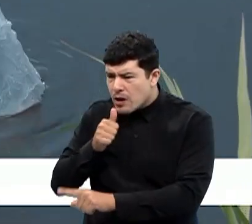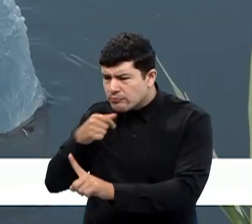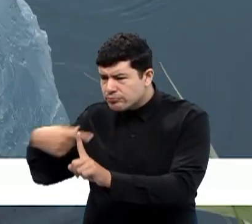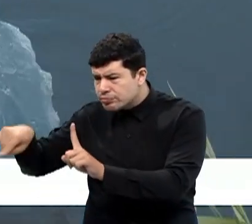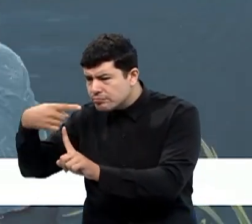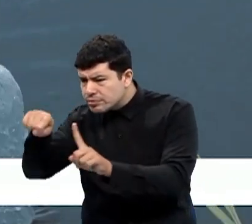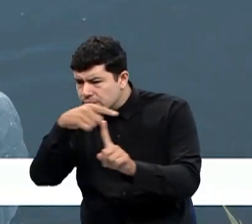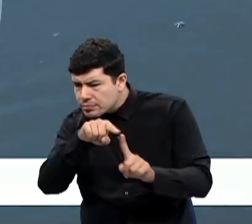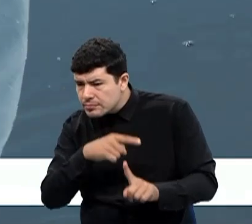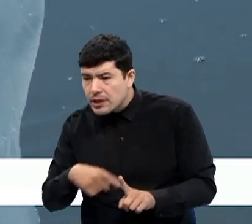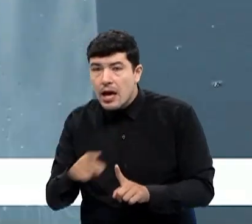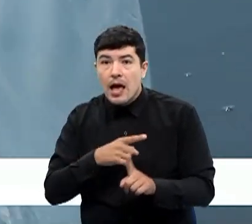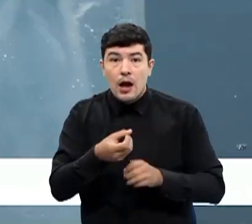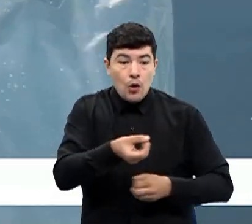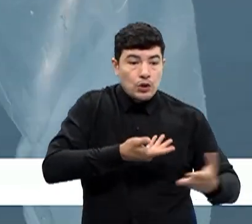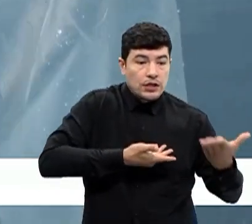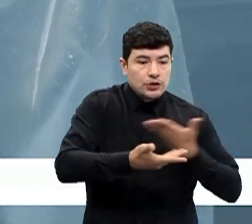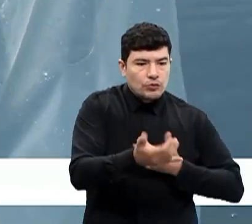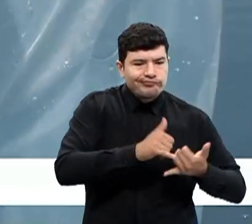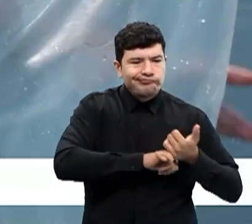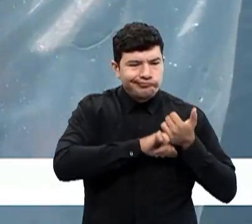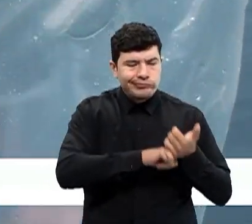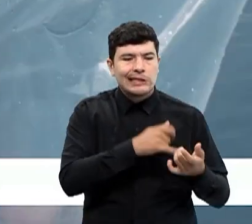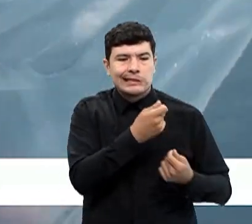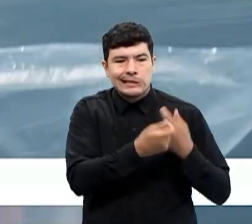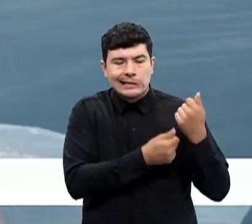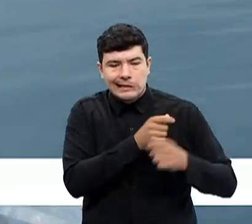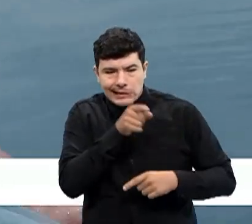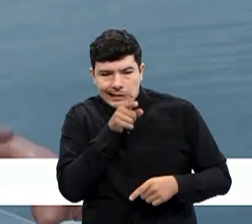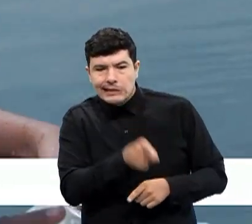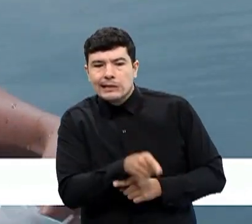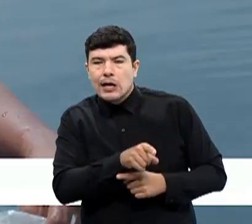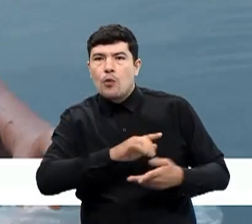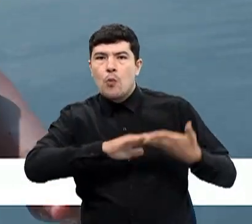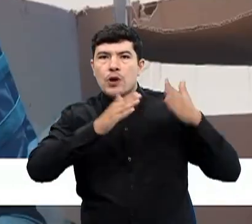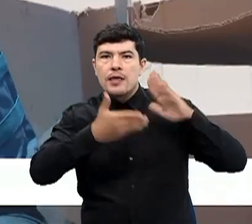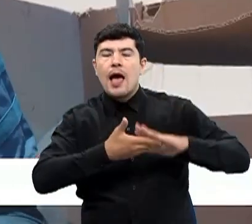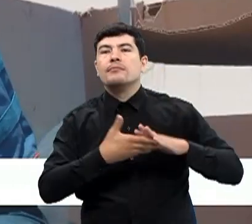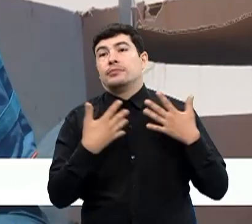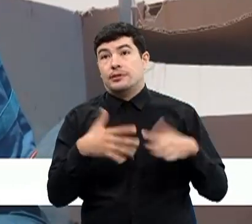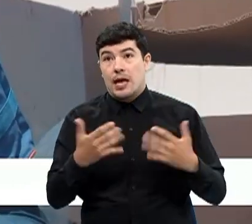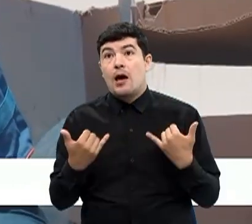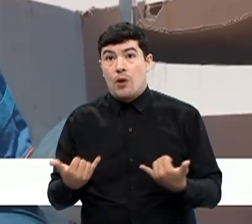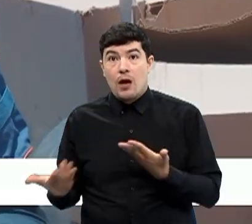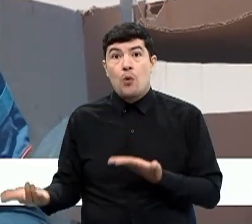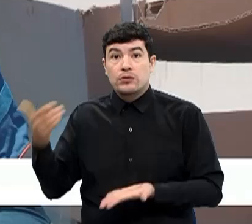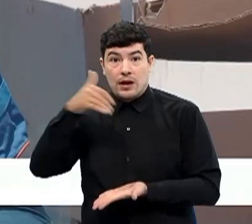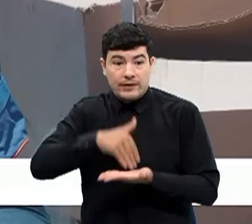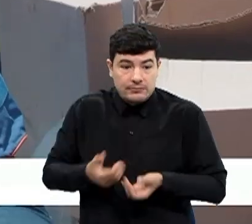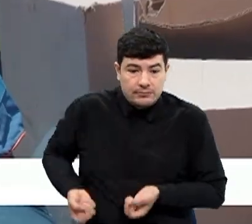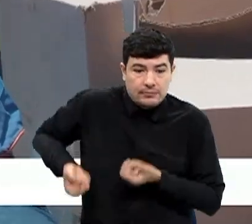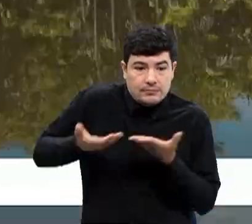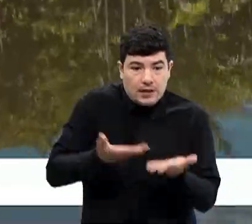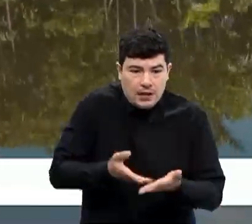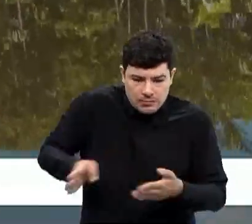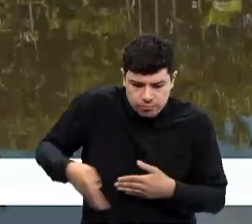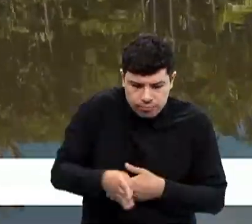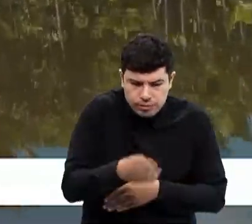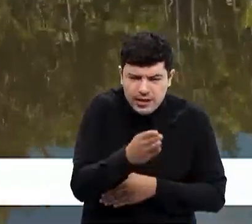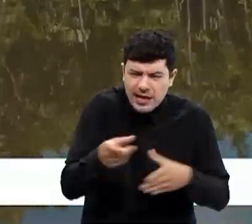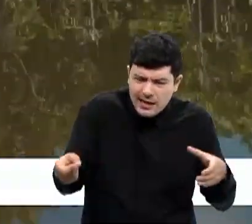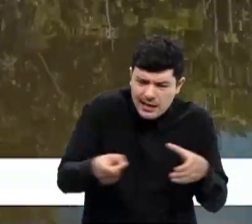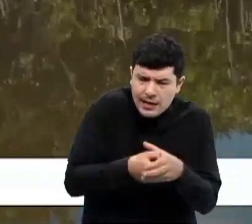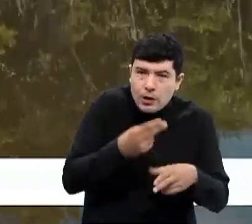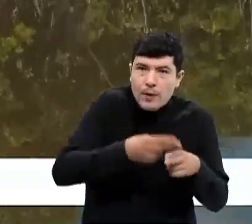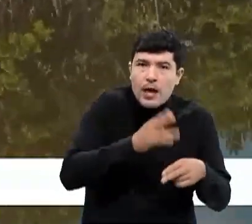pescadores de la región, ESA realizó repoblamiento íctico de especies endémicas como bocachico y dorada en las cuencas del